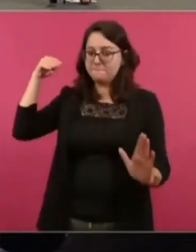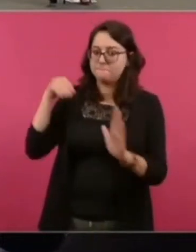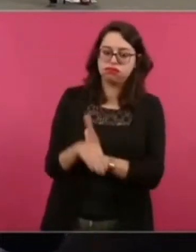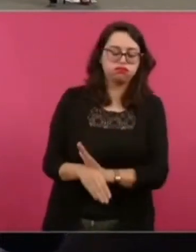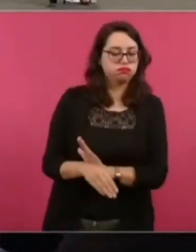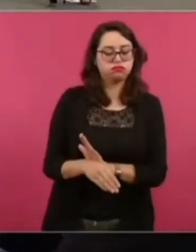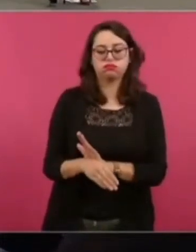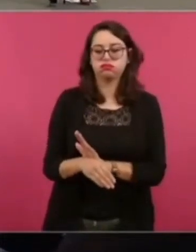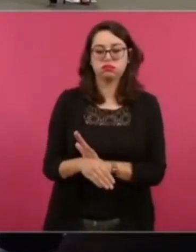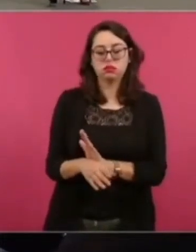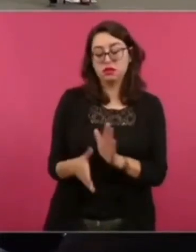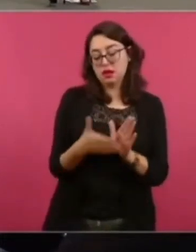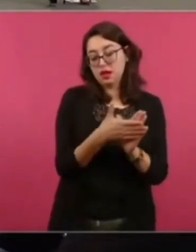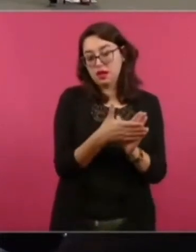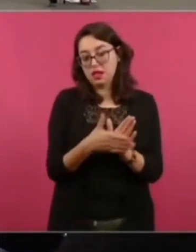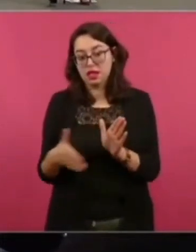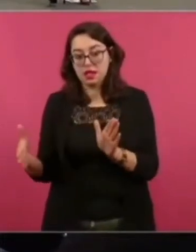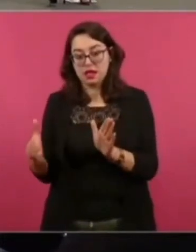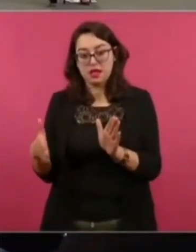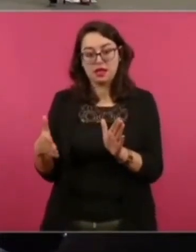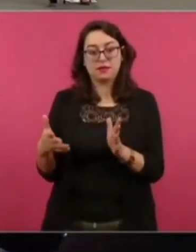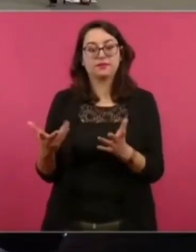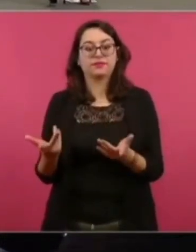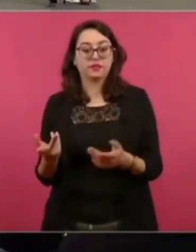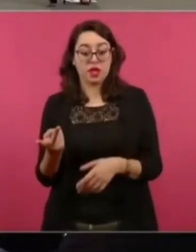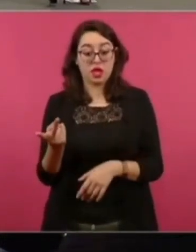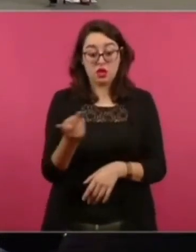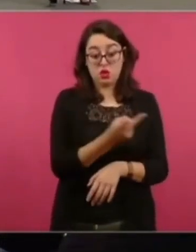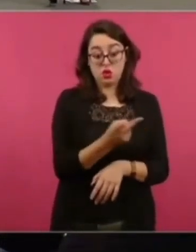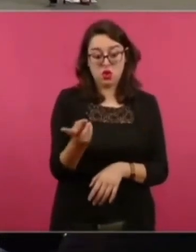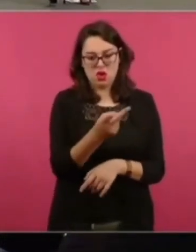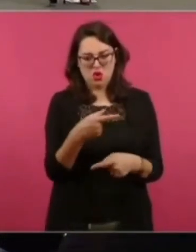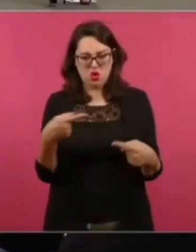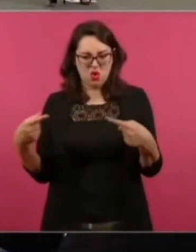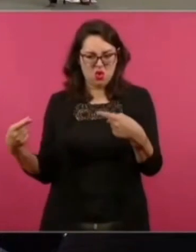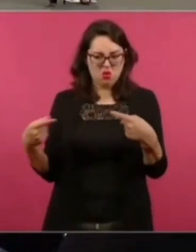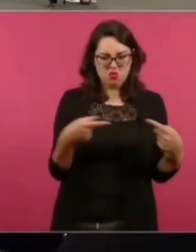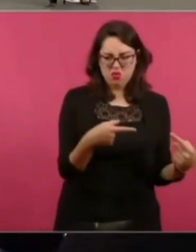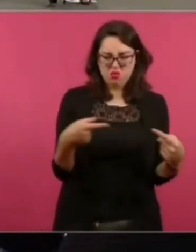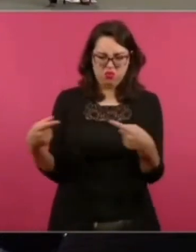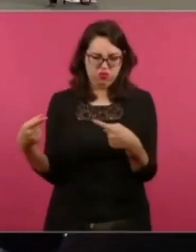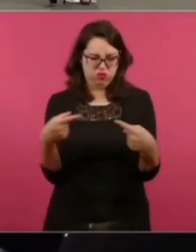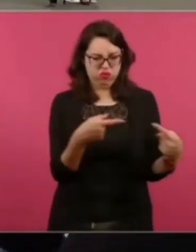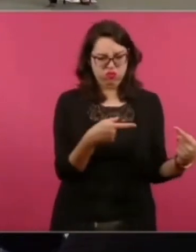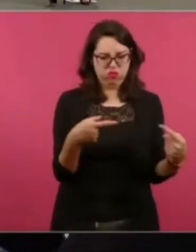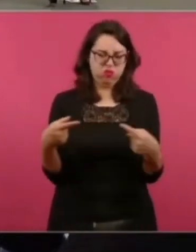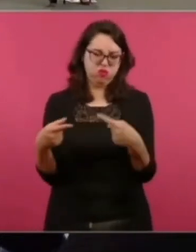Cedillo se peleó con Salinas y decía que